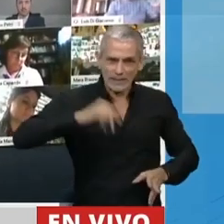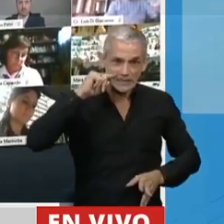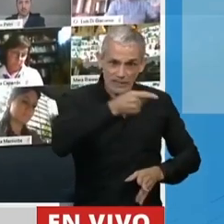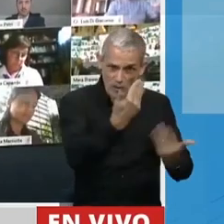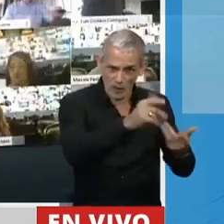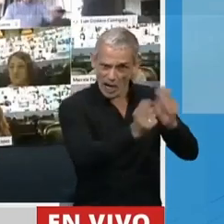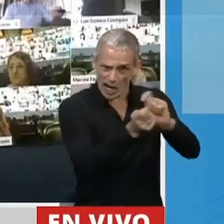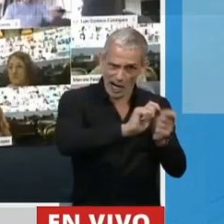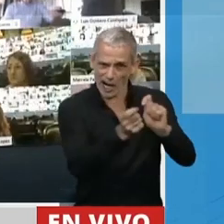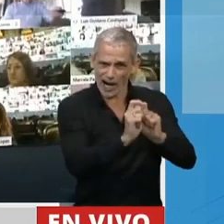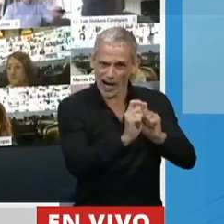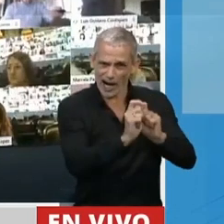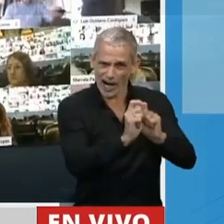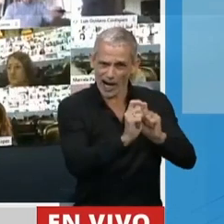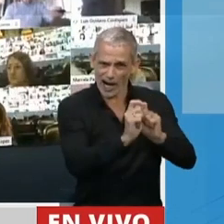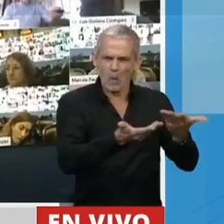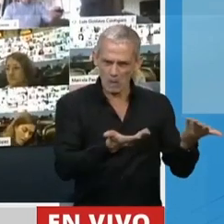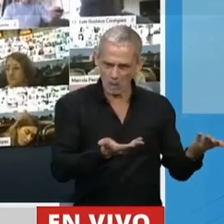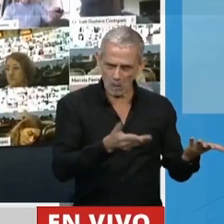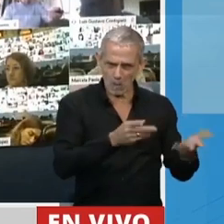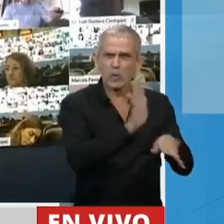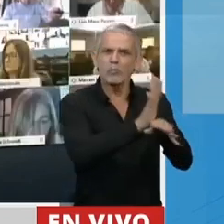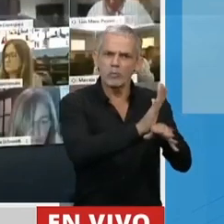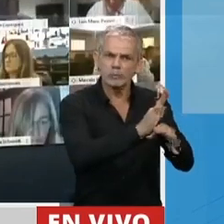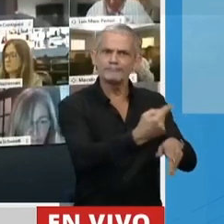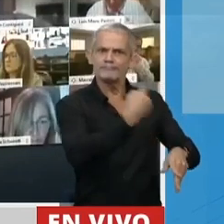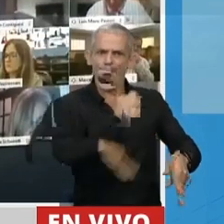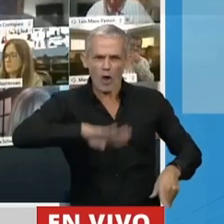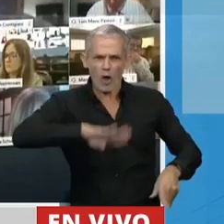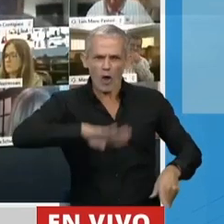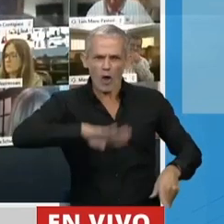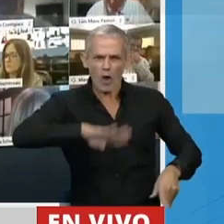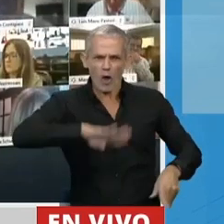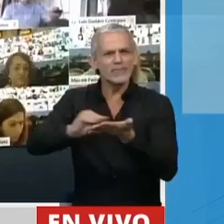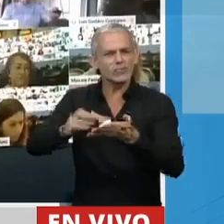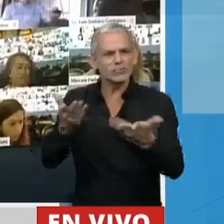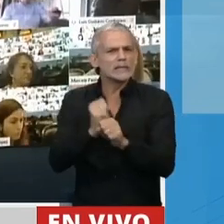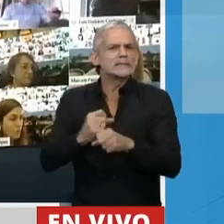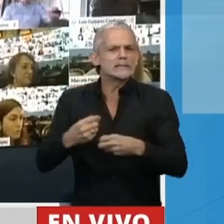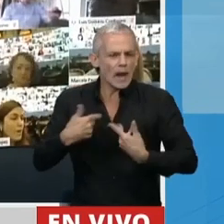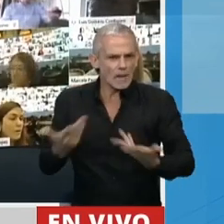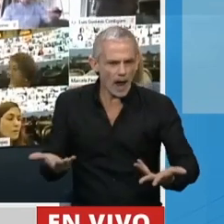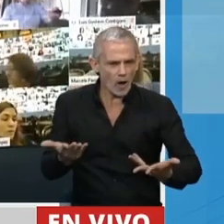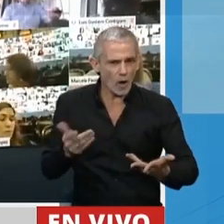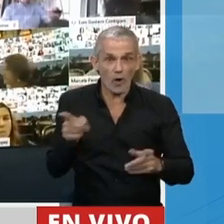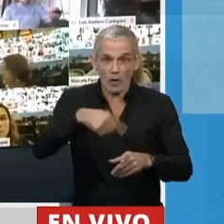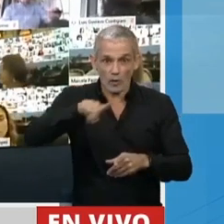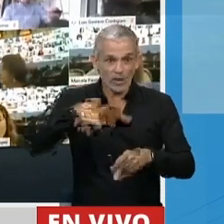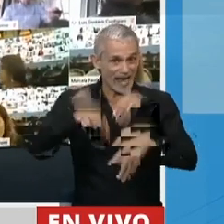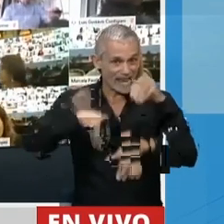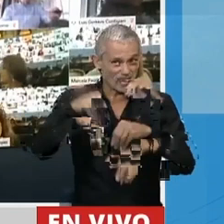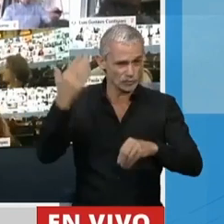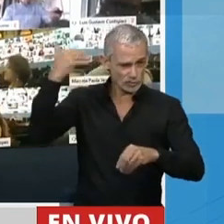del Poder Ejecutivo. Eso es otro agravio. Y yo espero que quienes han formado, quienes han participado de las